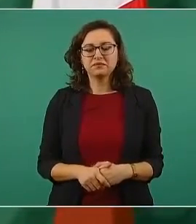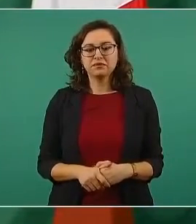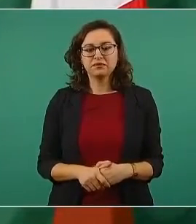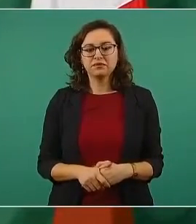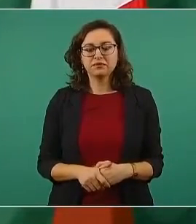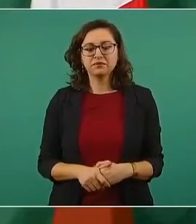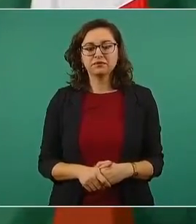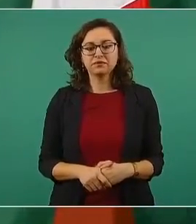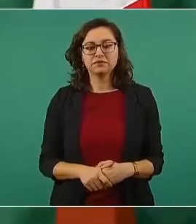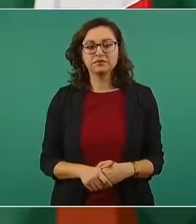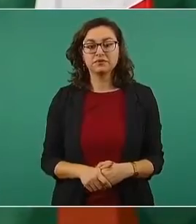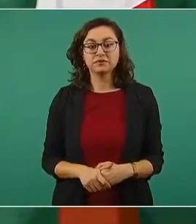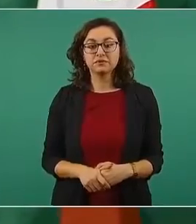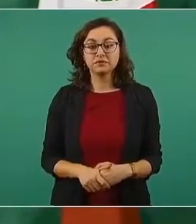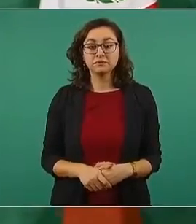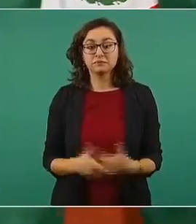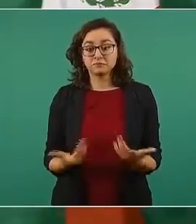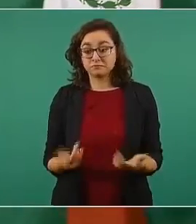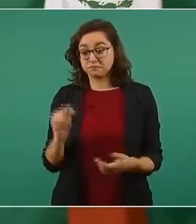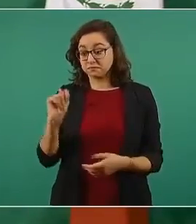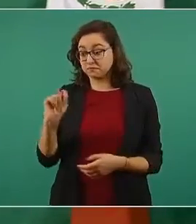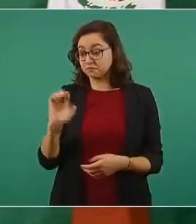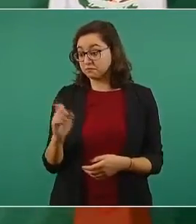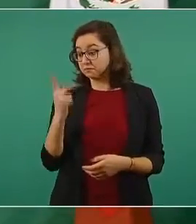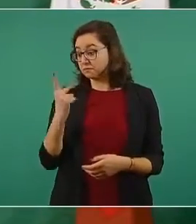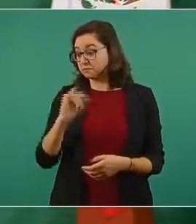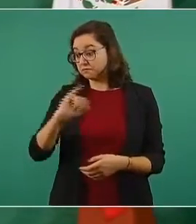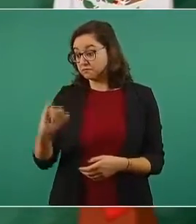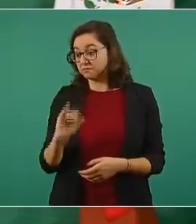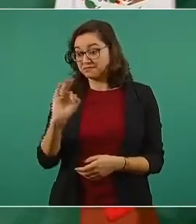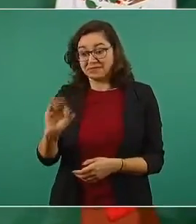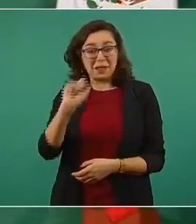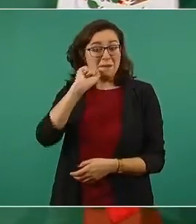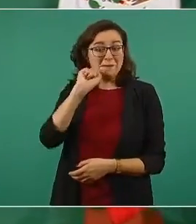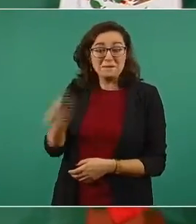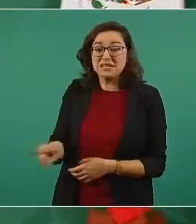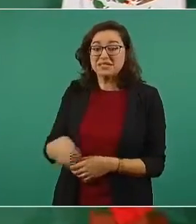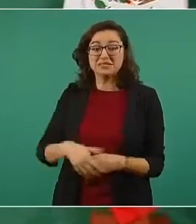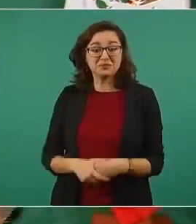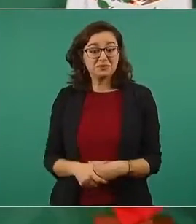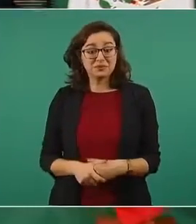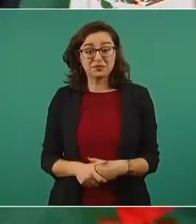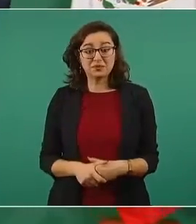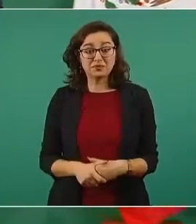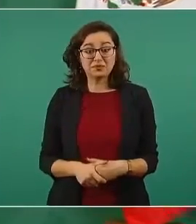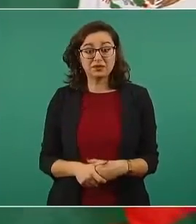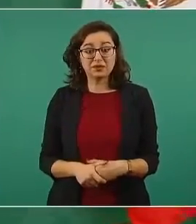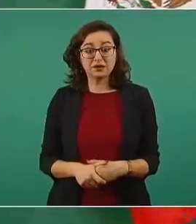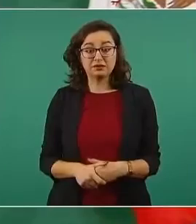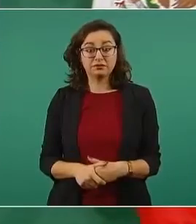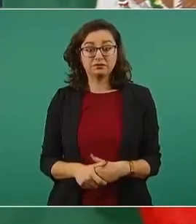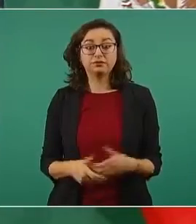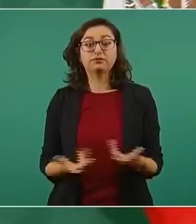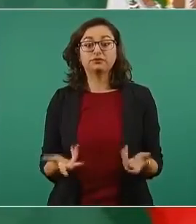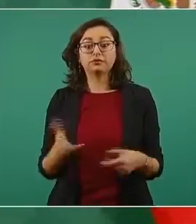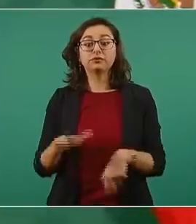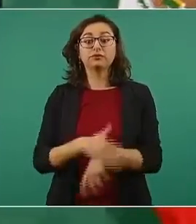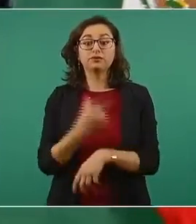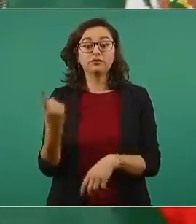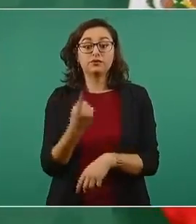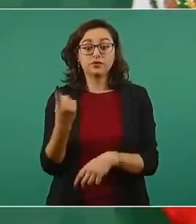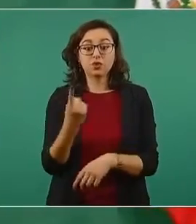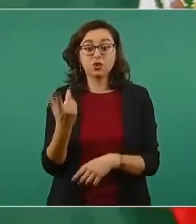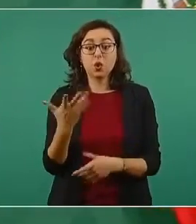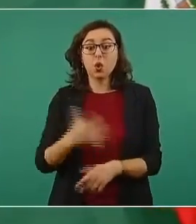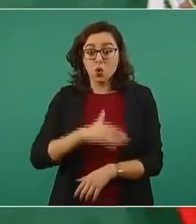El tribunal electoral, lo mismo, porque para mantener el régimen de corrupción